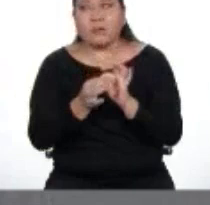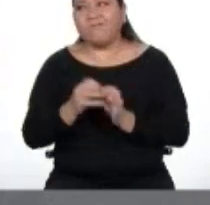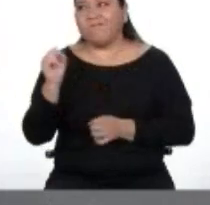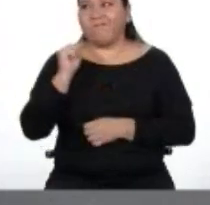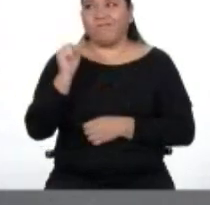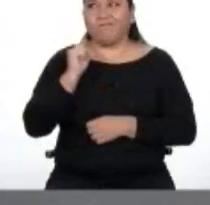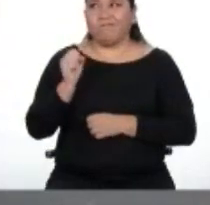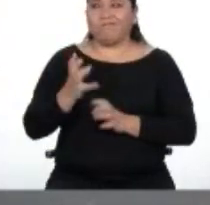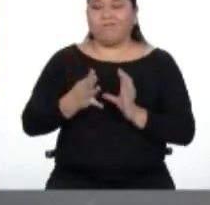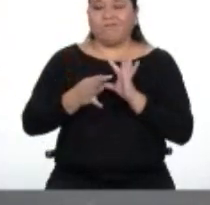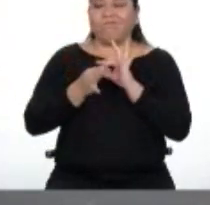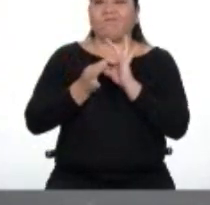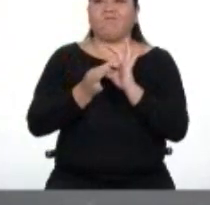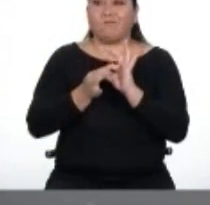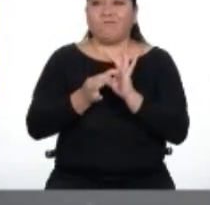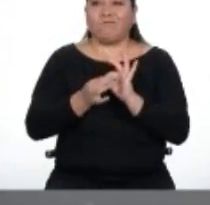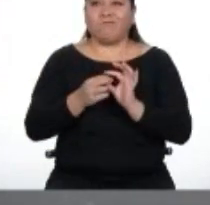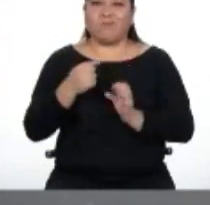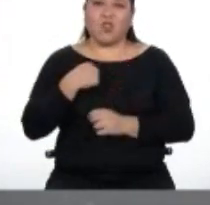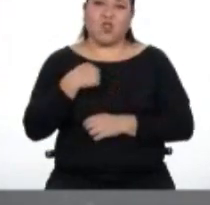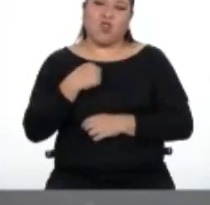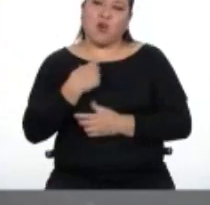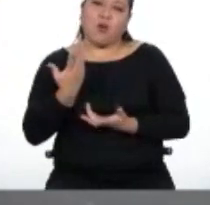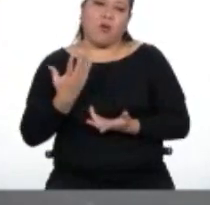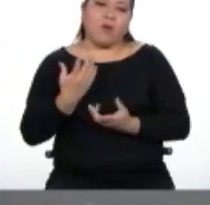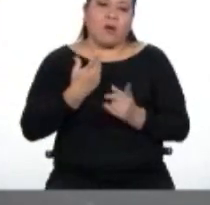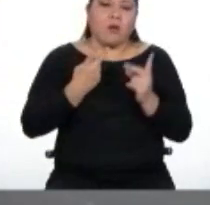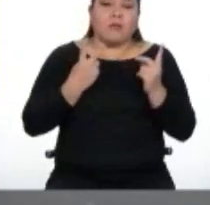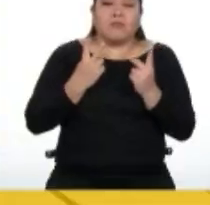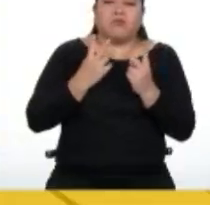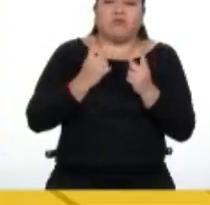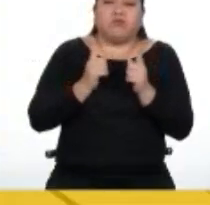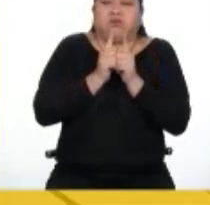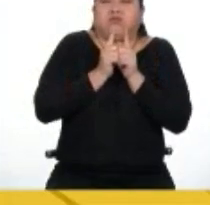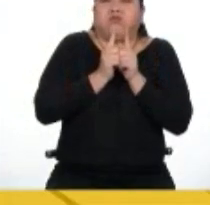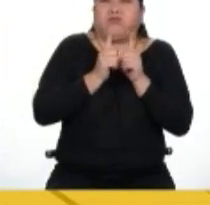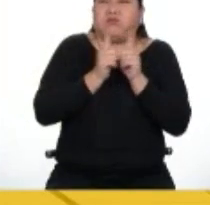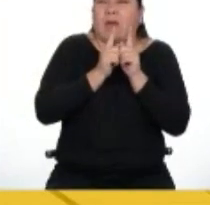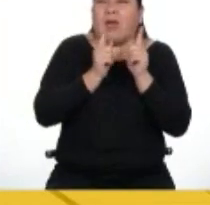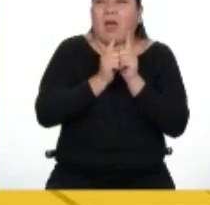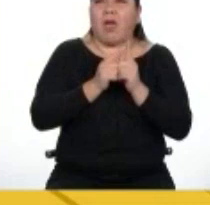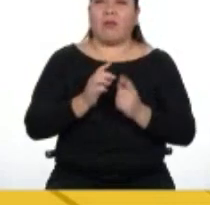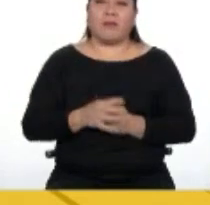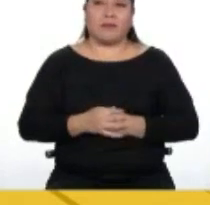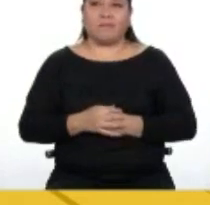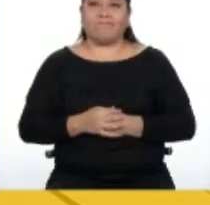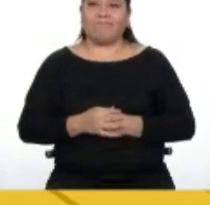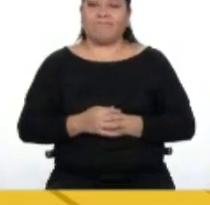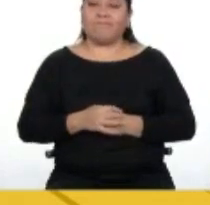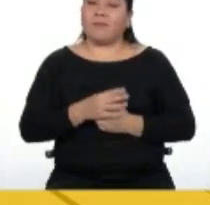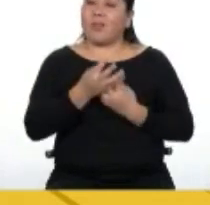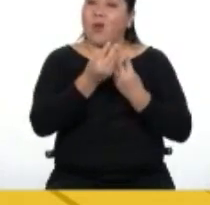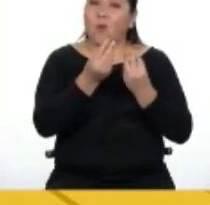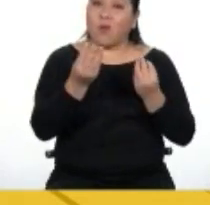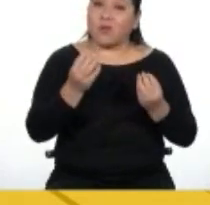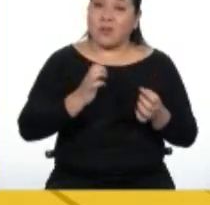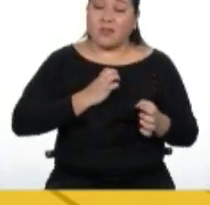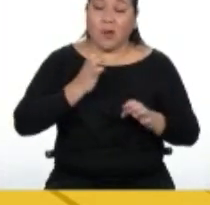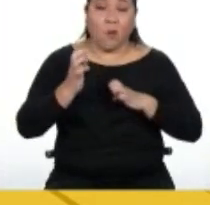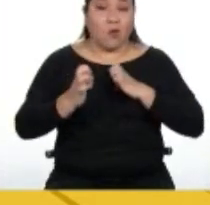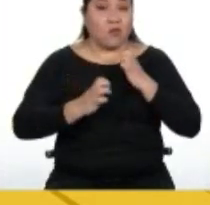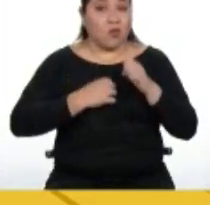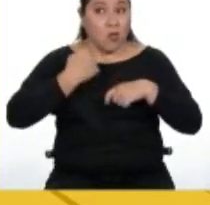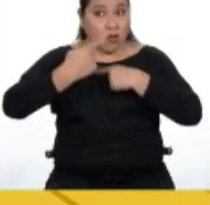súper cercanos. Él era como Oliver y yo era Benji, ¿me entienden? Bueno, son muchas las emociones que vivimos